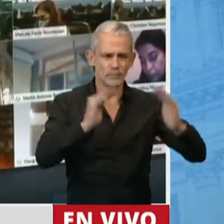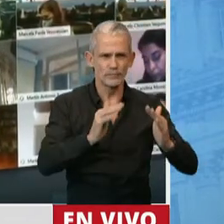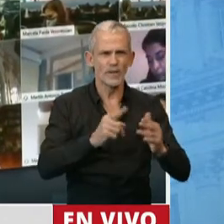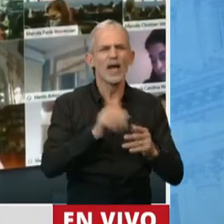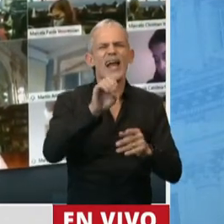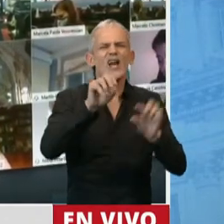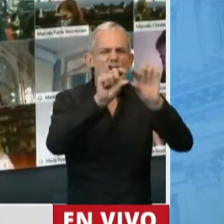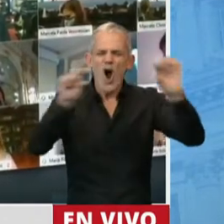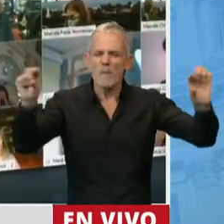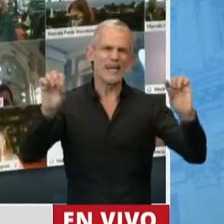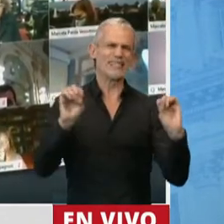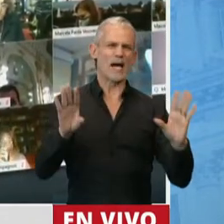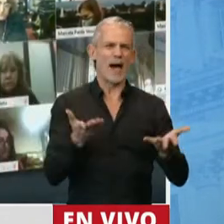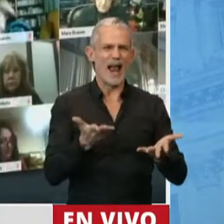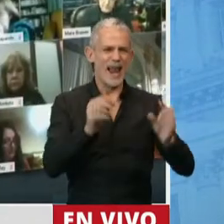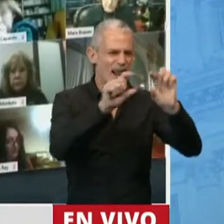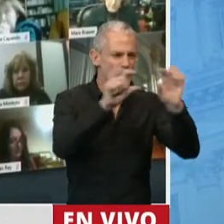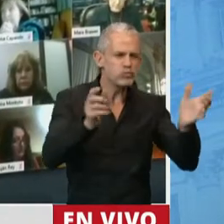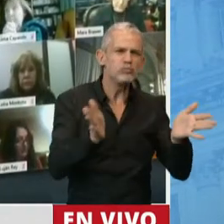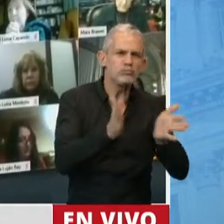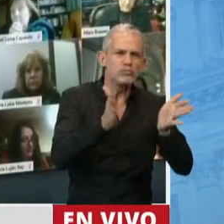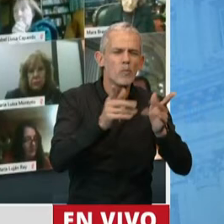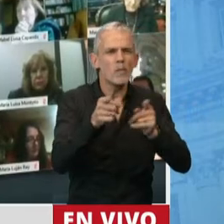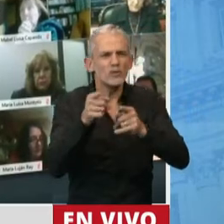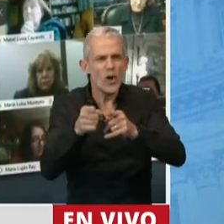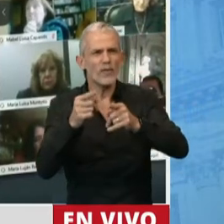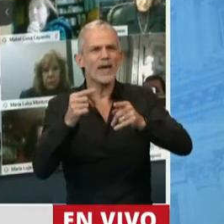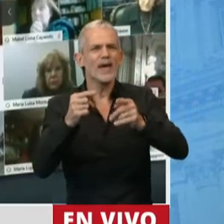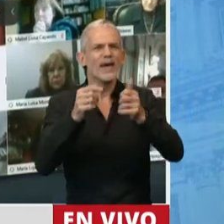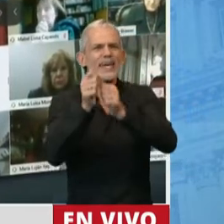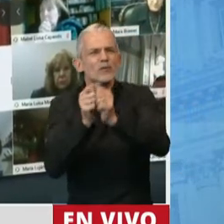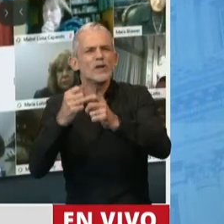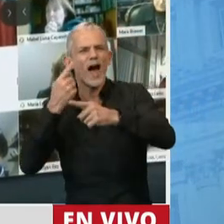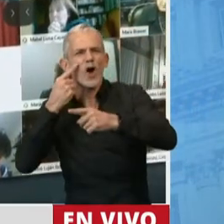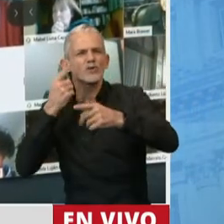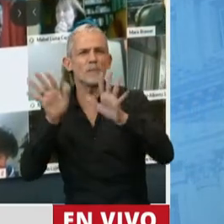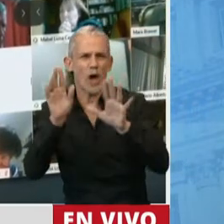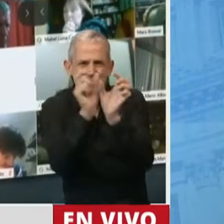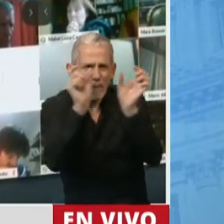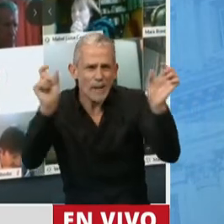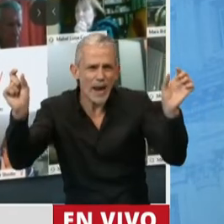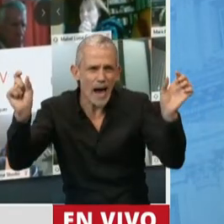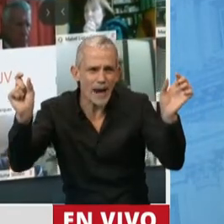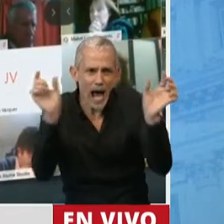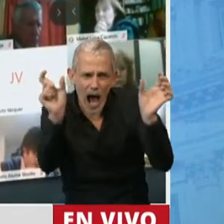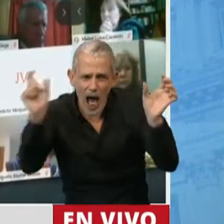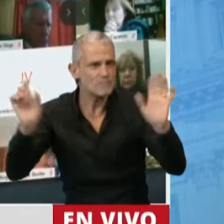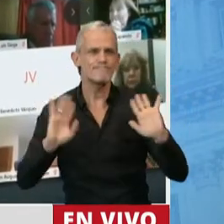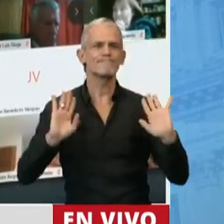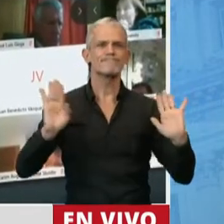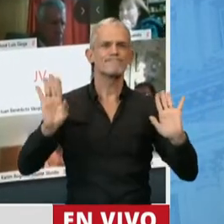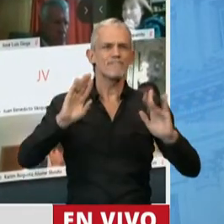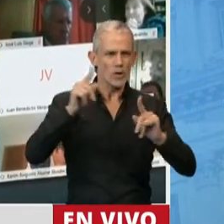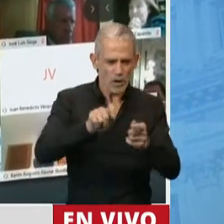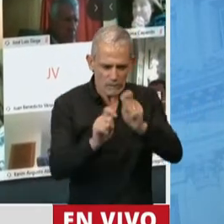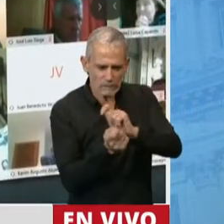parece que el nombre está mal. Hay que ponerle régimen de promoción de las empresas de la economía del conocimiento. Porque lo que transforma en